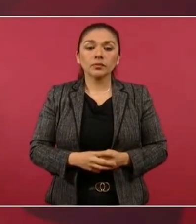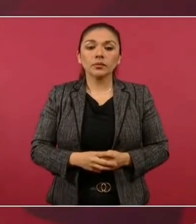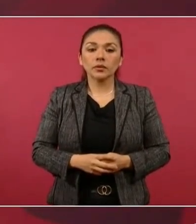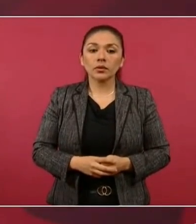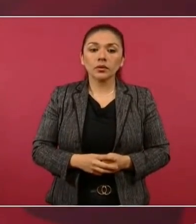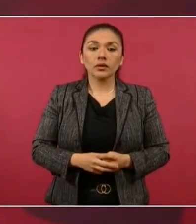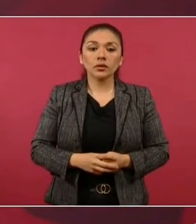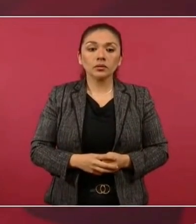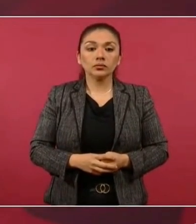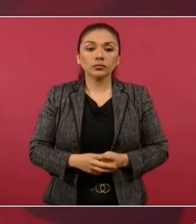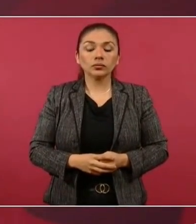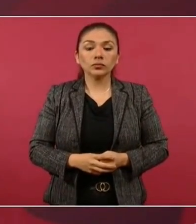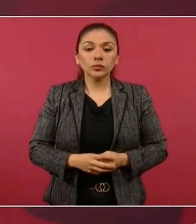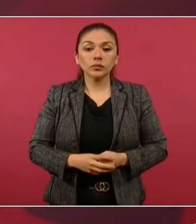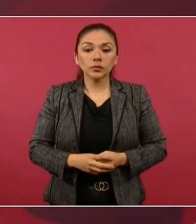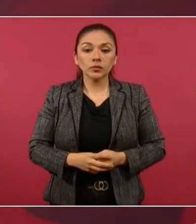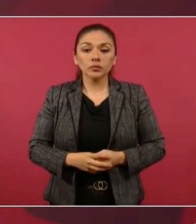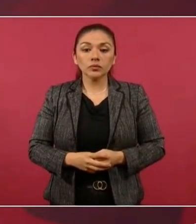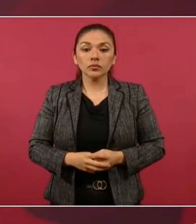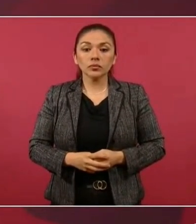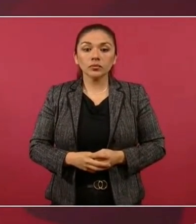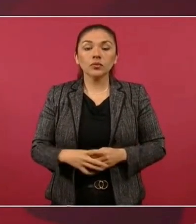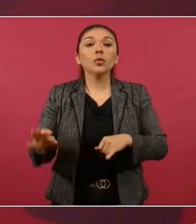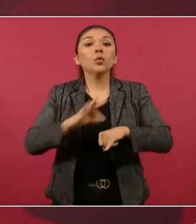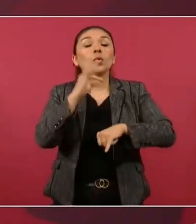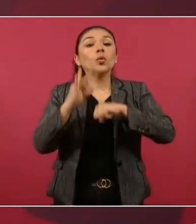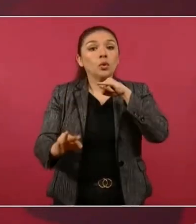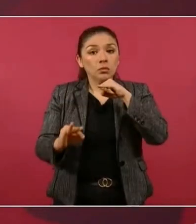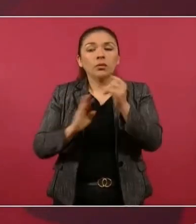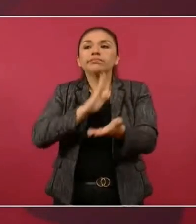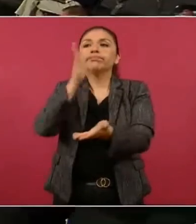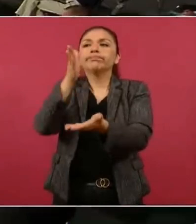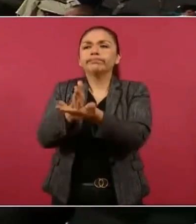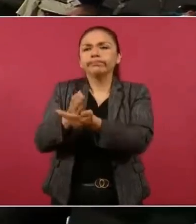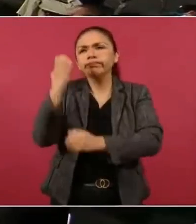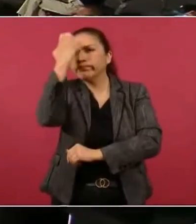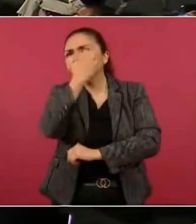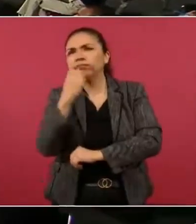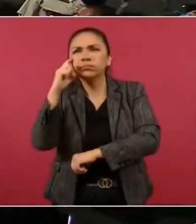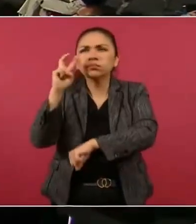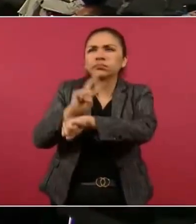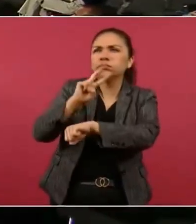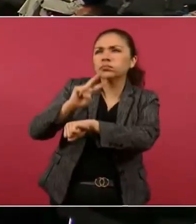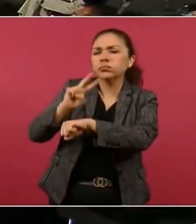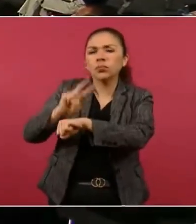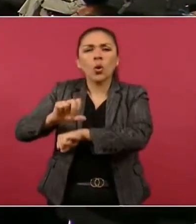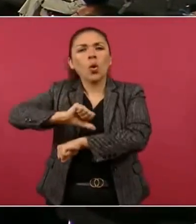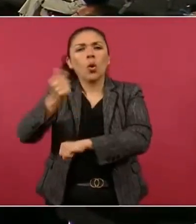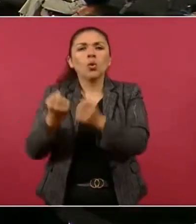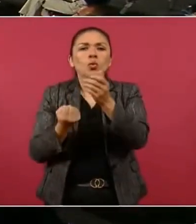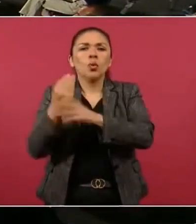Y vamos a terminar con la supervisión de un camino